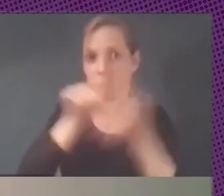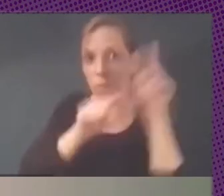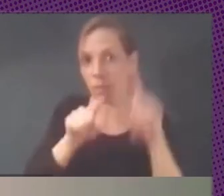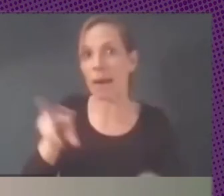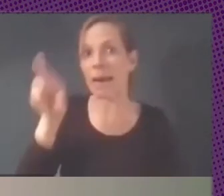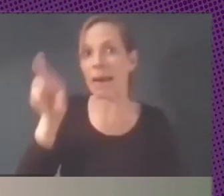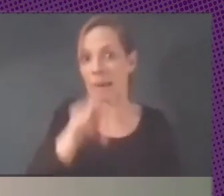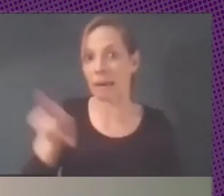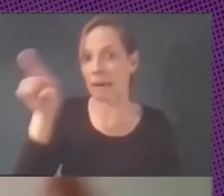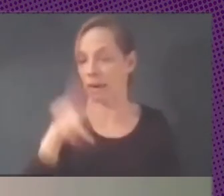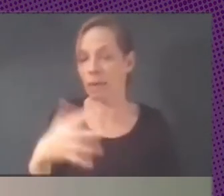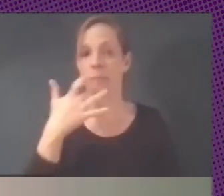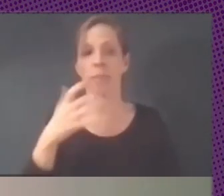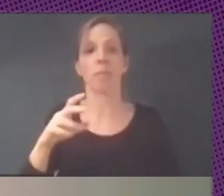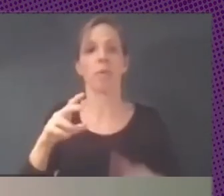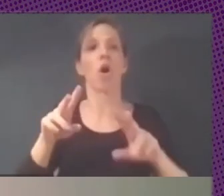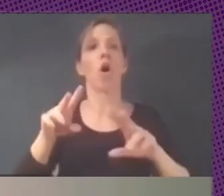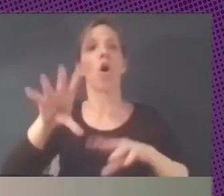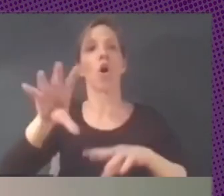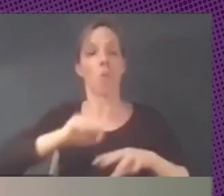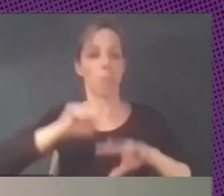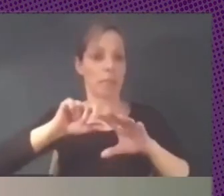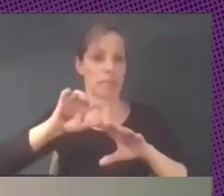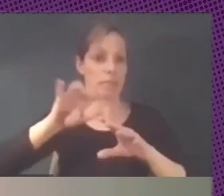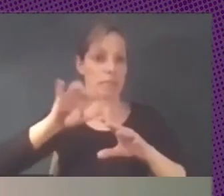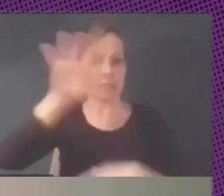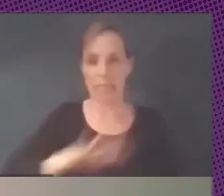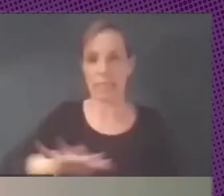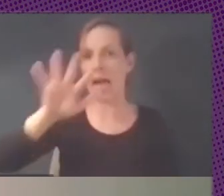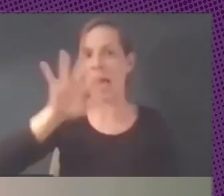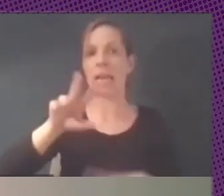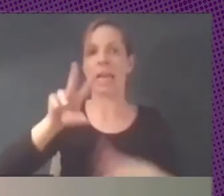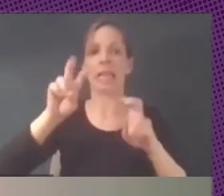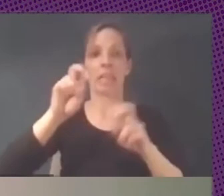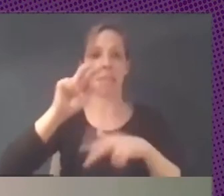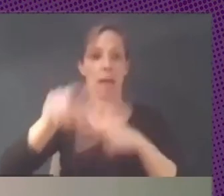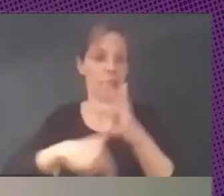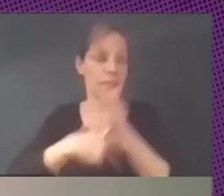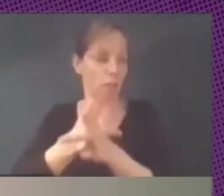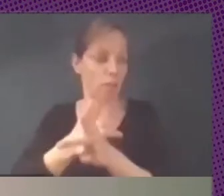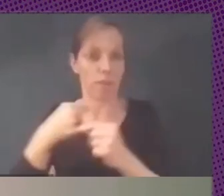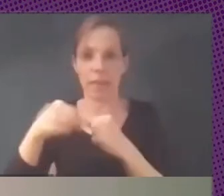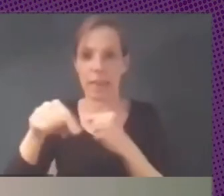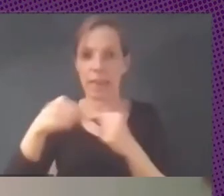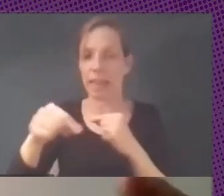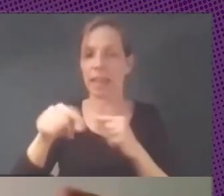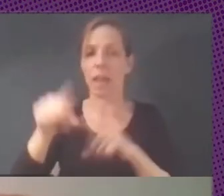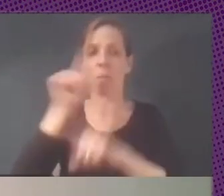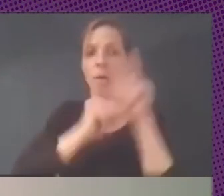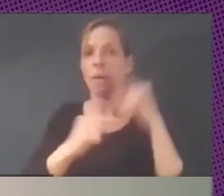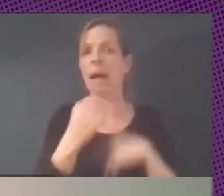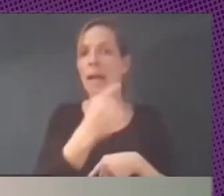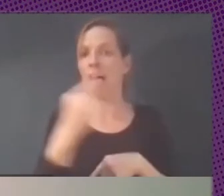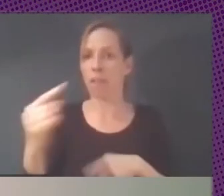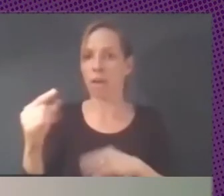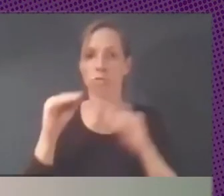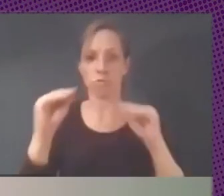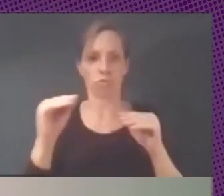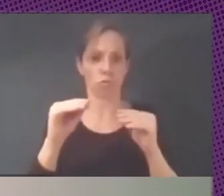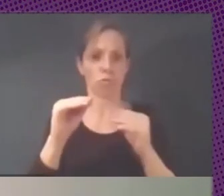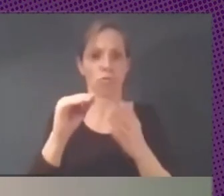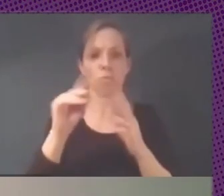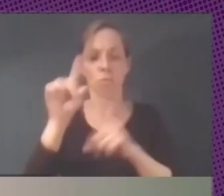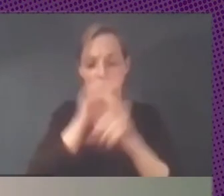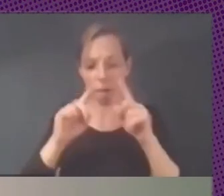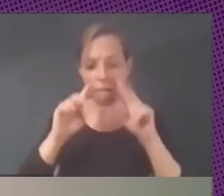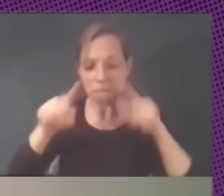teleconferencias a lo que quieras entonces estamos muy acostumbrados a que cada organismo por cómo funciona uno se divide los gobiernos